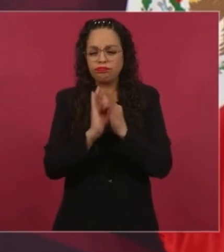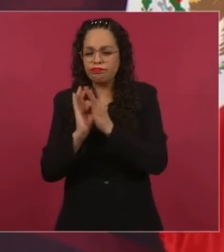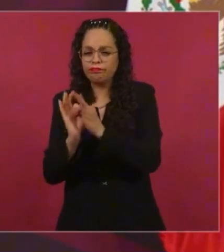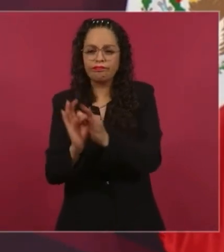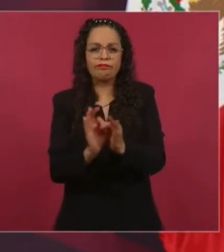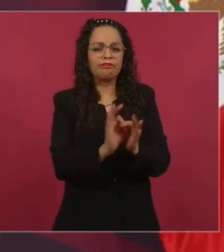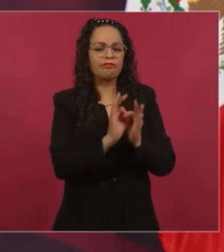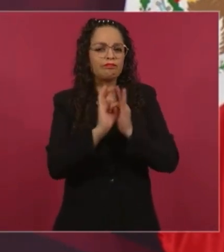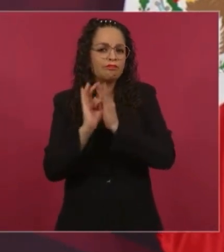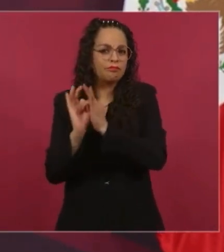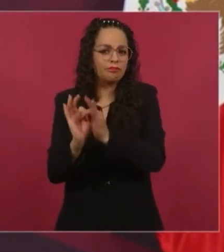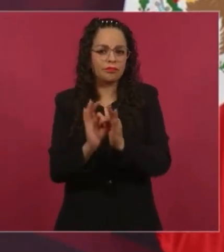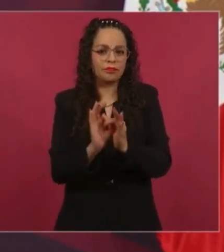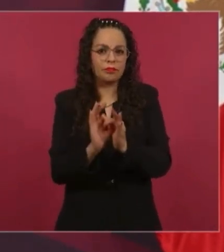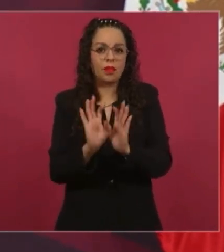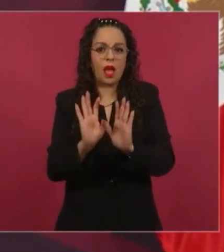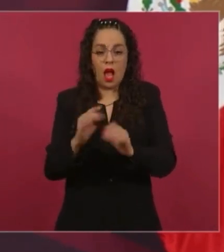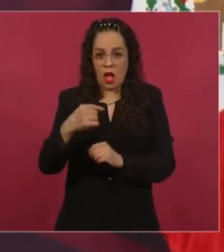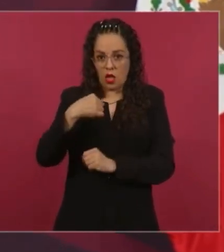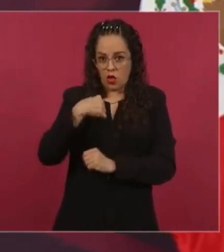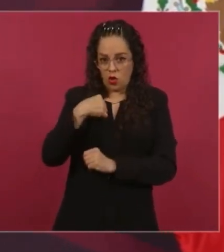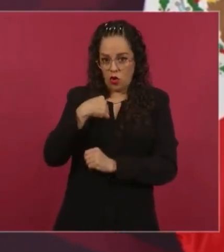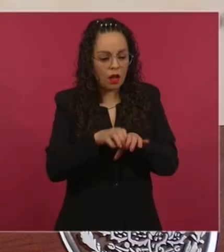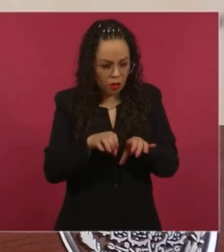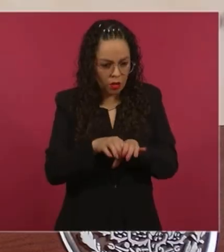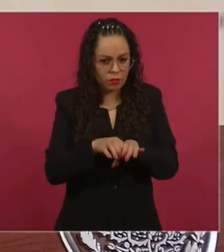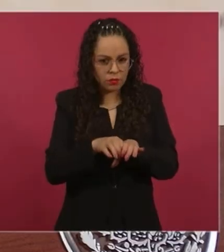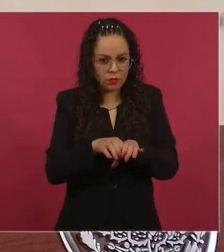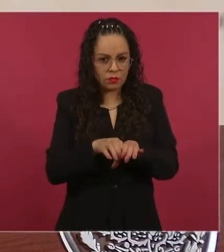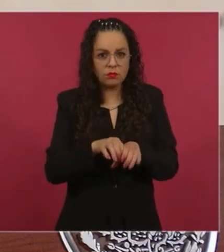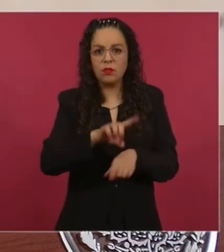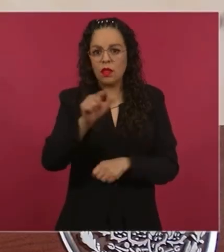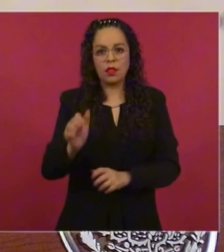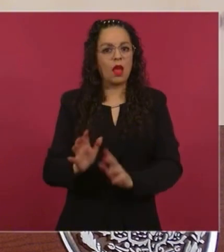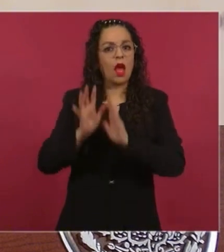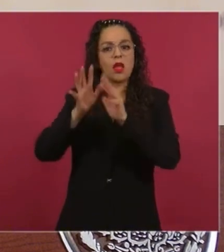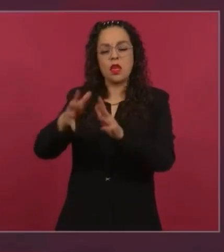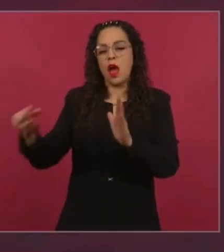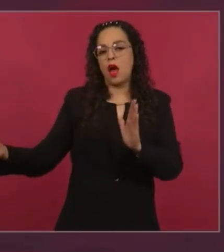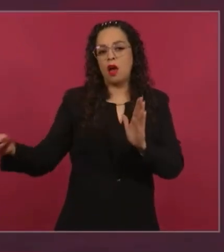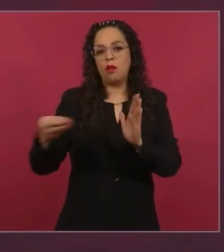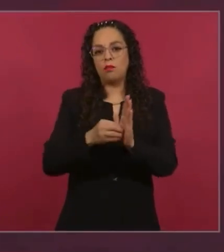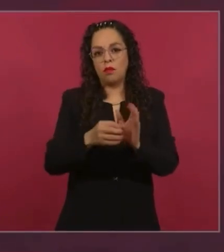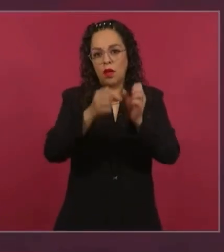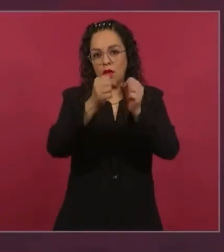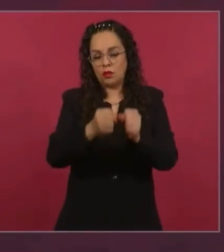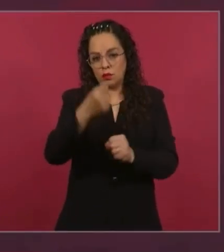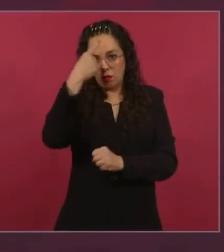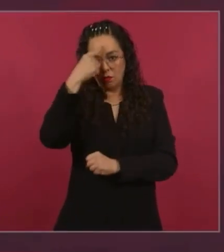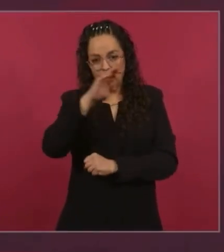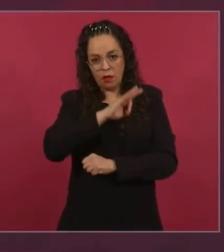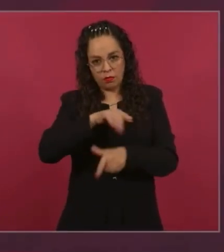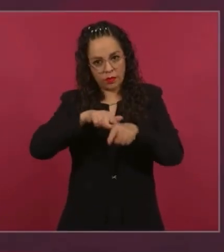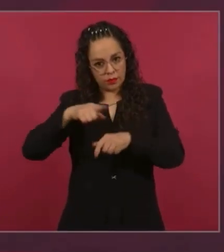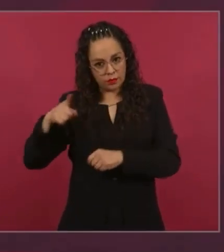y lo vamos a patentar. También no se puede extrapolar,